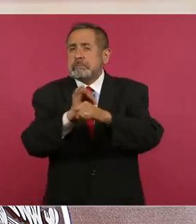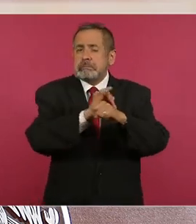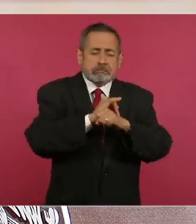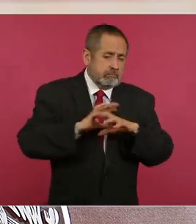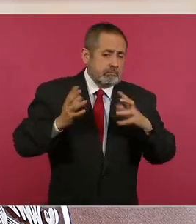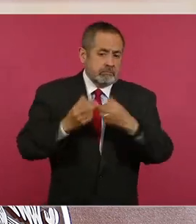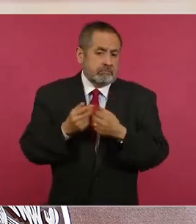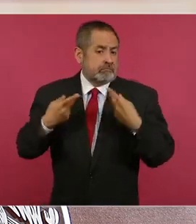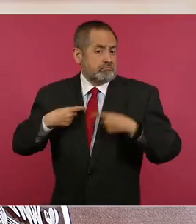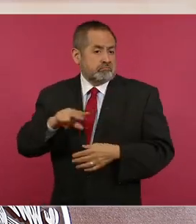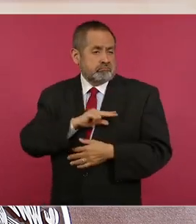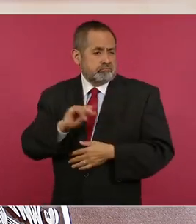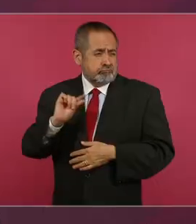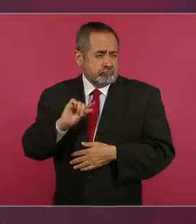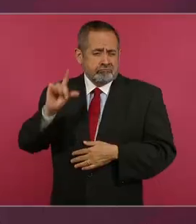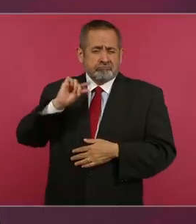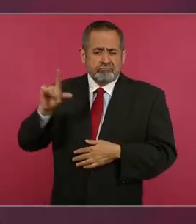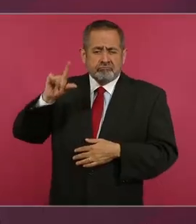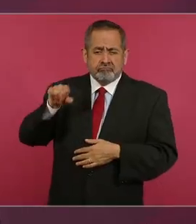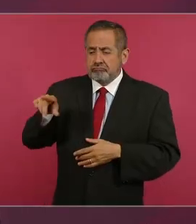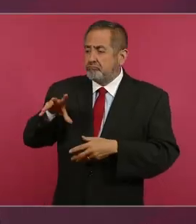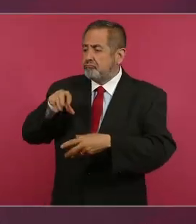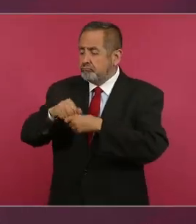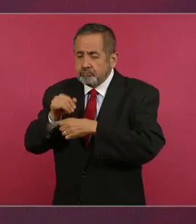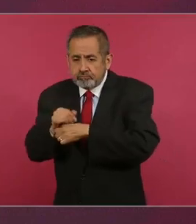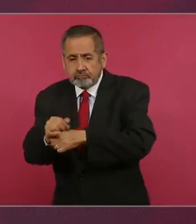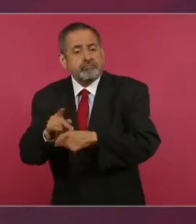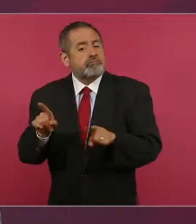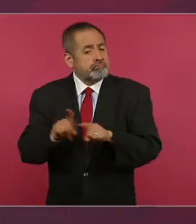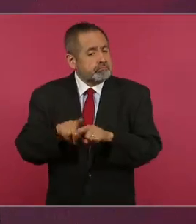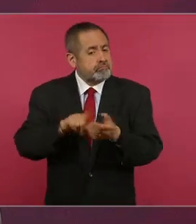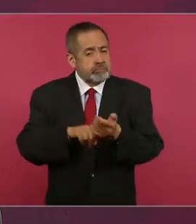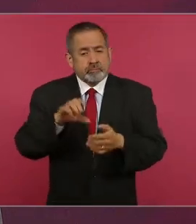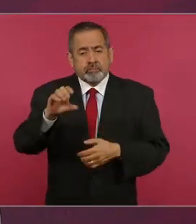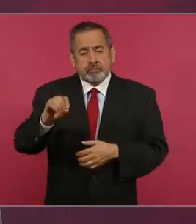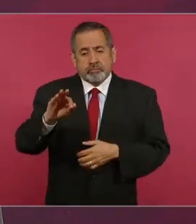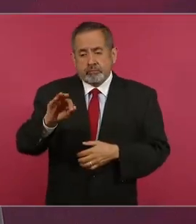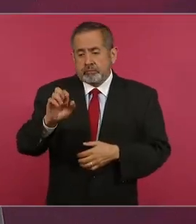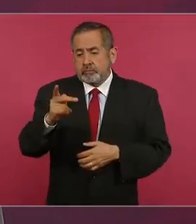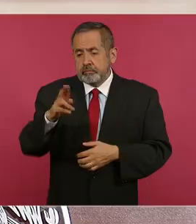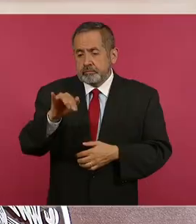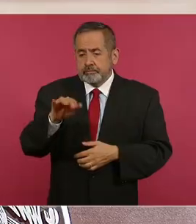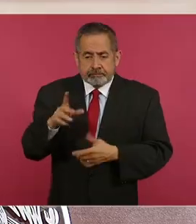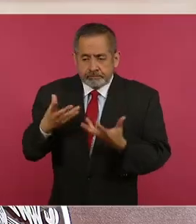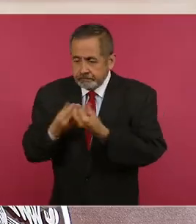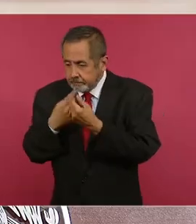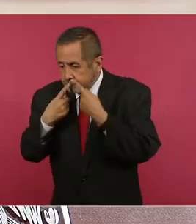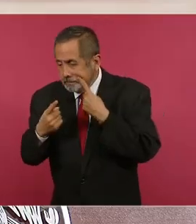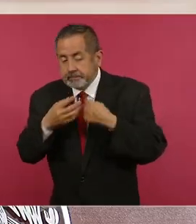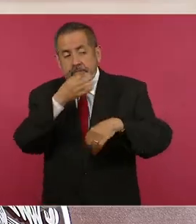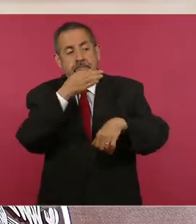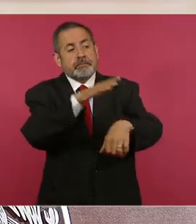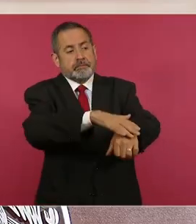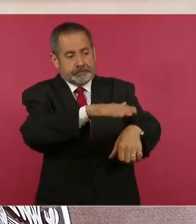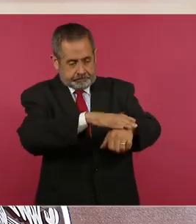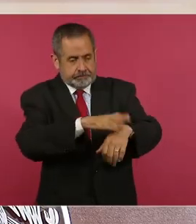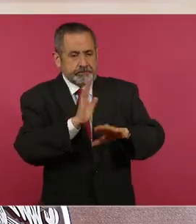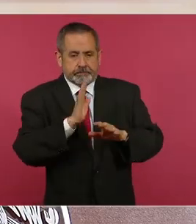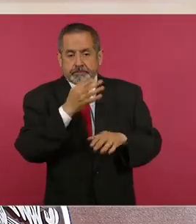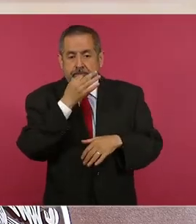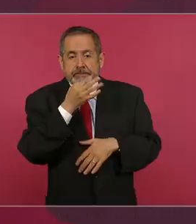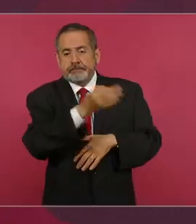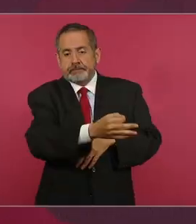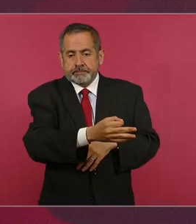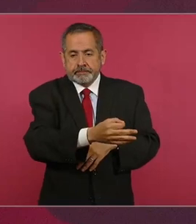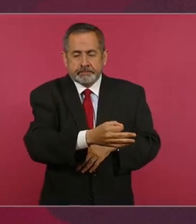especializadas, incluso también la propia COFEPRIS. Esta información, lo que quedamos con la empresa es que se les iba a